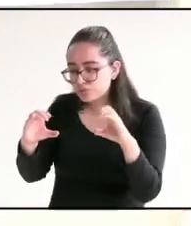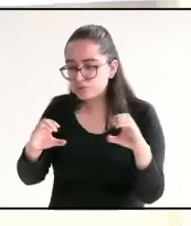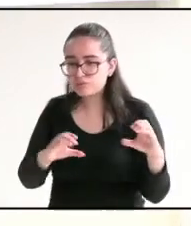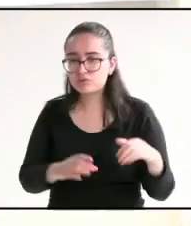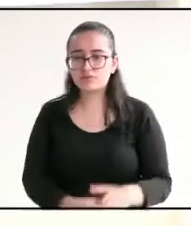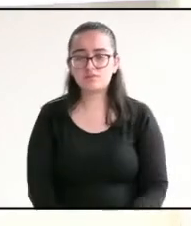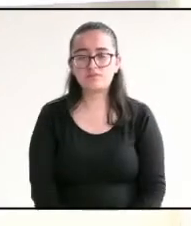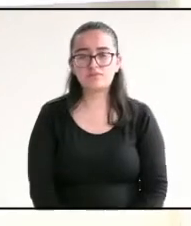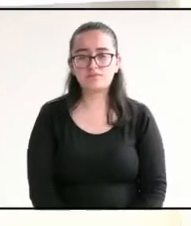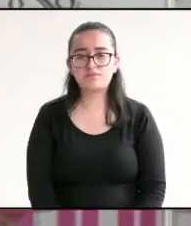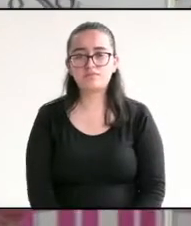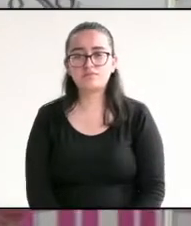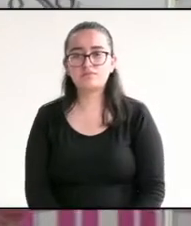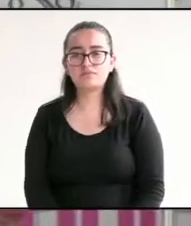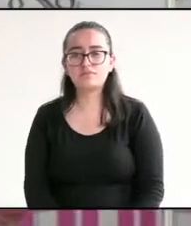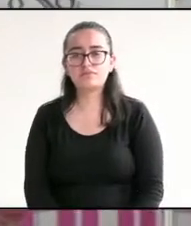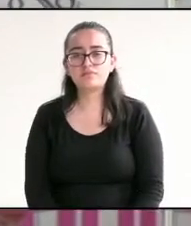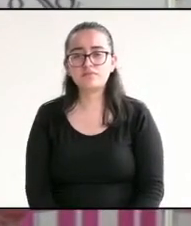Farallón? Adelante.